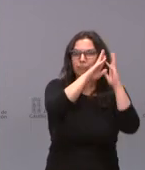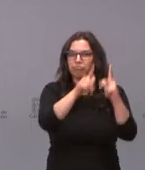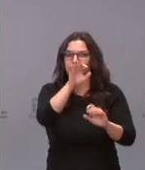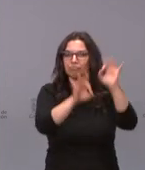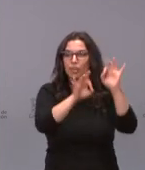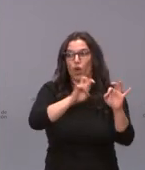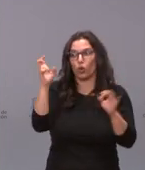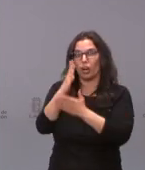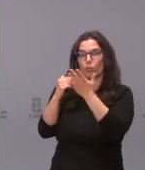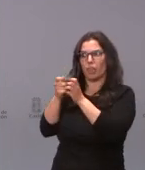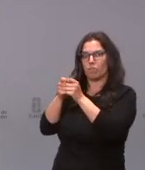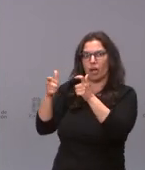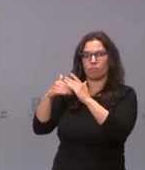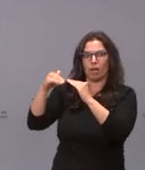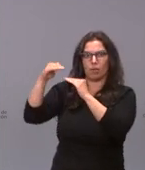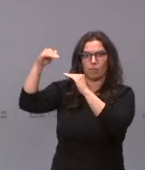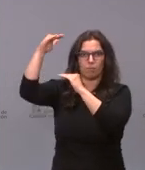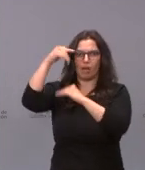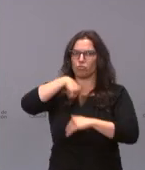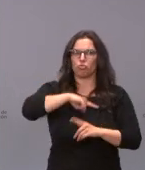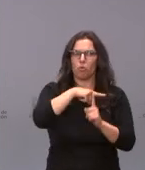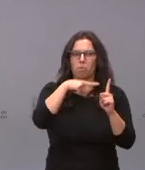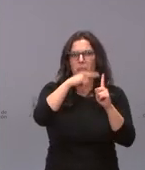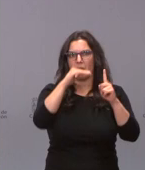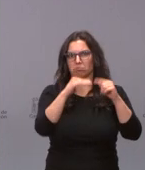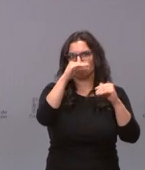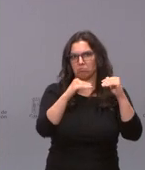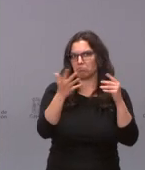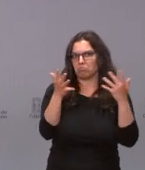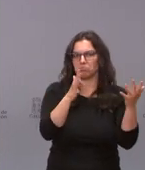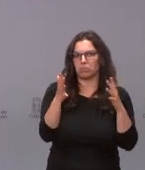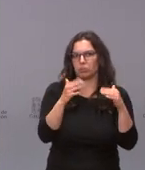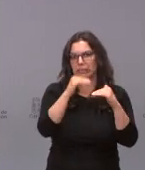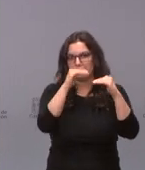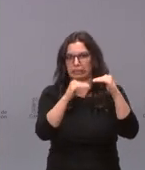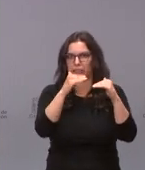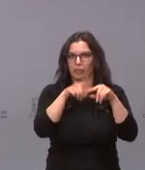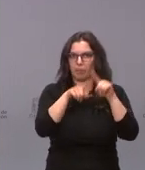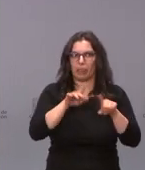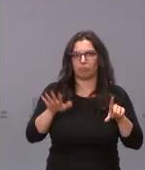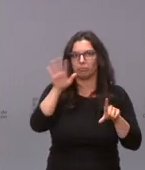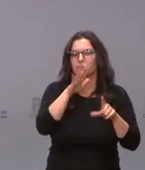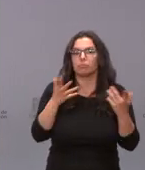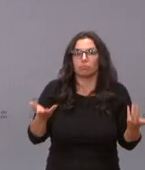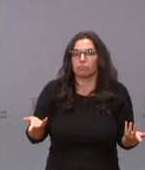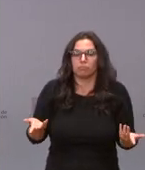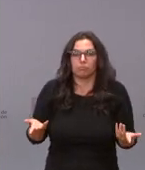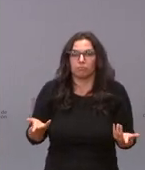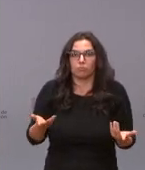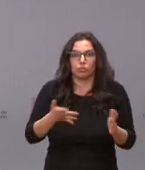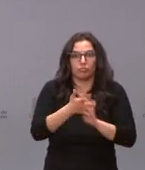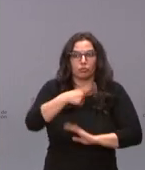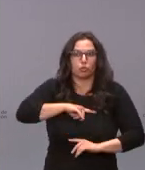comunidades y que nos mantenemos en la media o por debajo de la media o un poco por encima de la media con lo cual estamos bastante